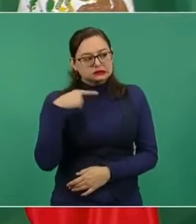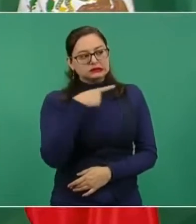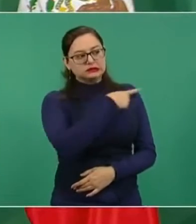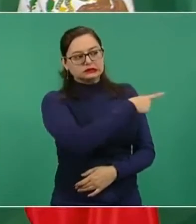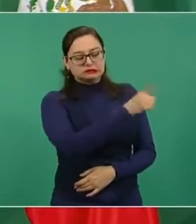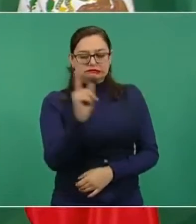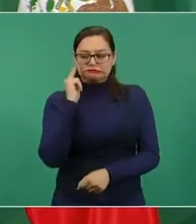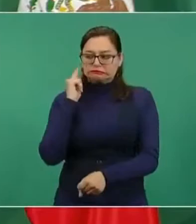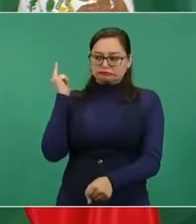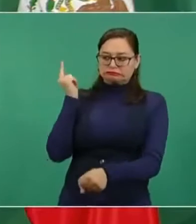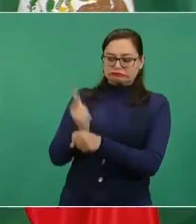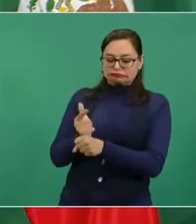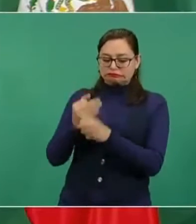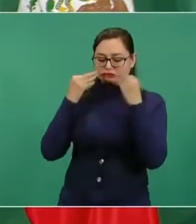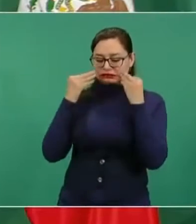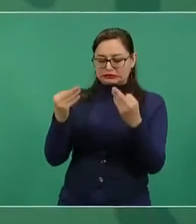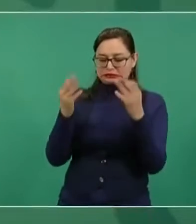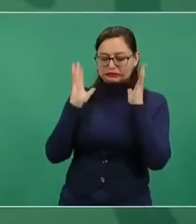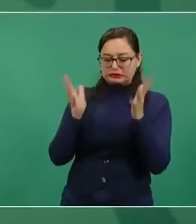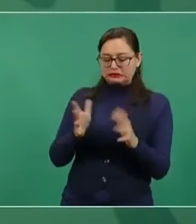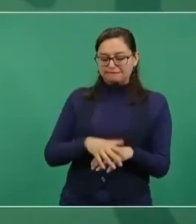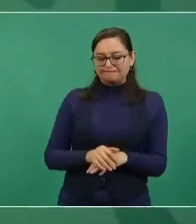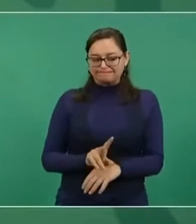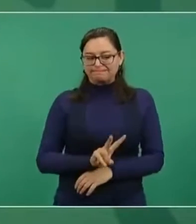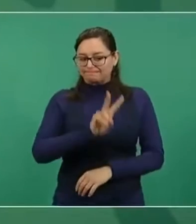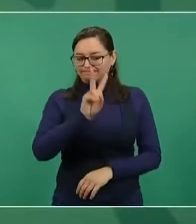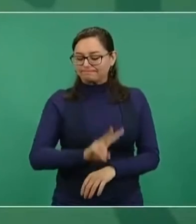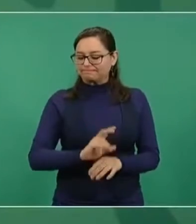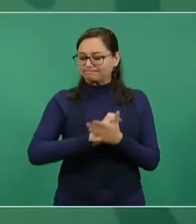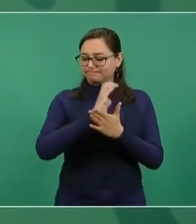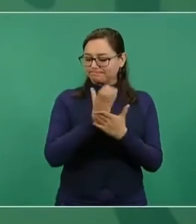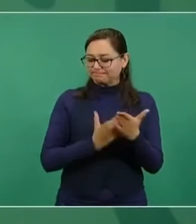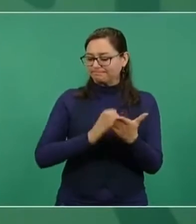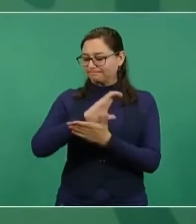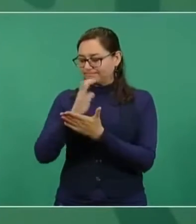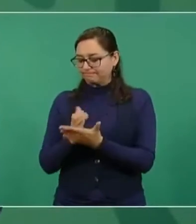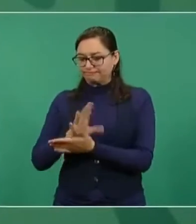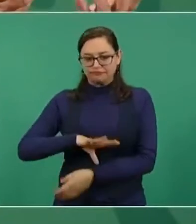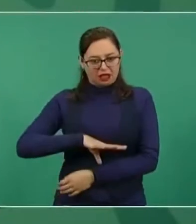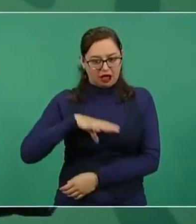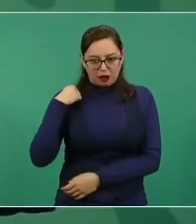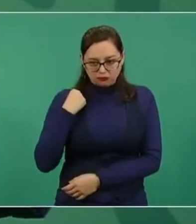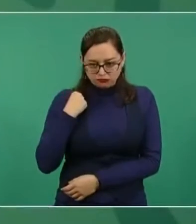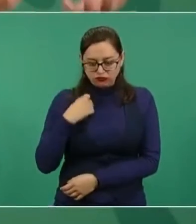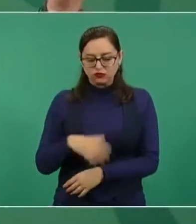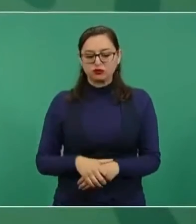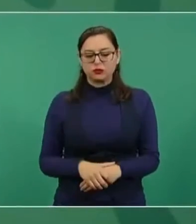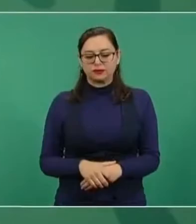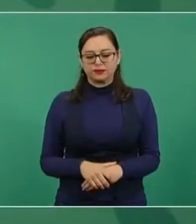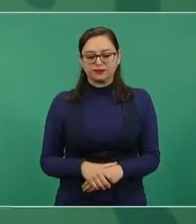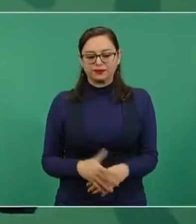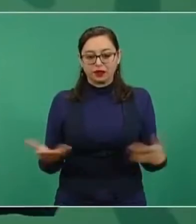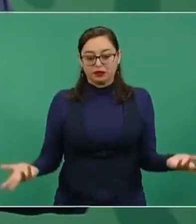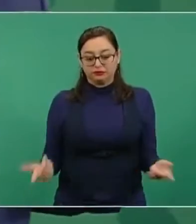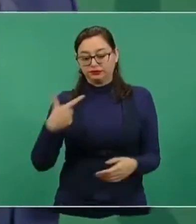esos son contratos abusivos en donde yo pago que soy